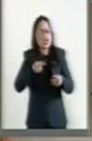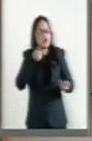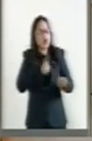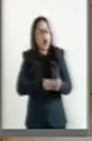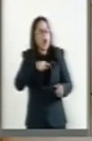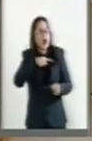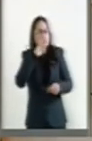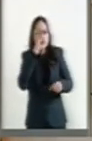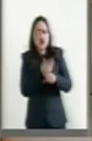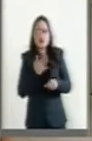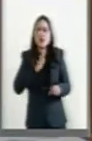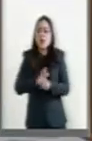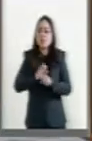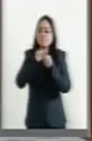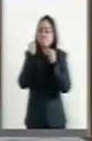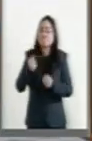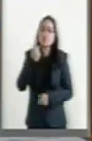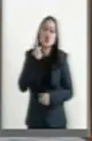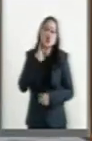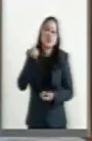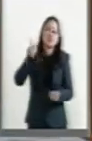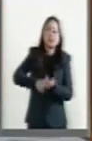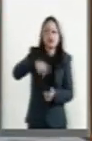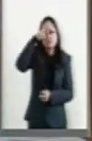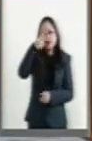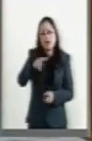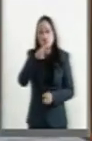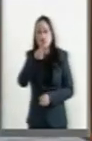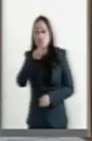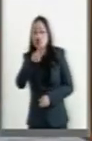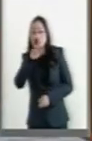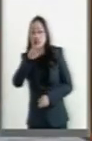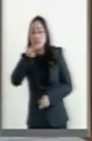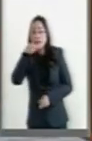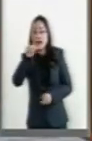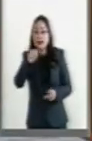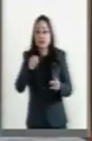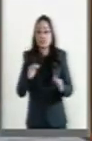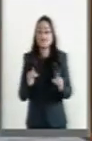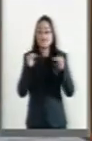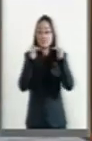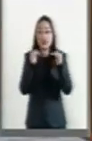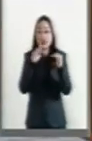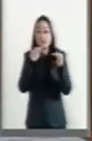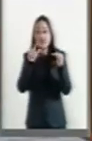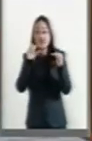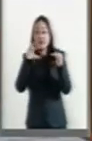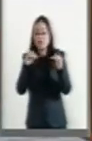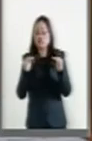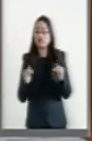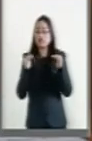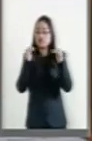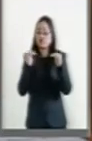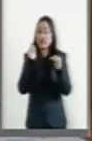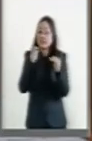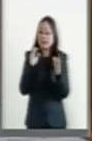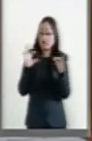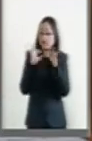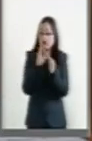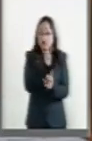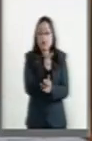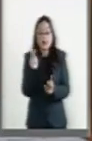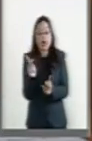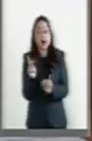político mexicano. hablar de Rivas, emparejarlo a Belisario Domínguez debe de ser oportunidad para